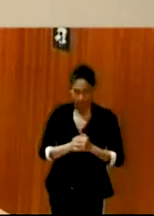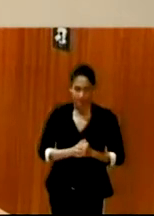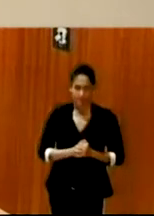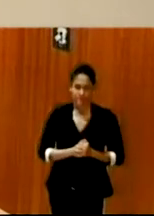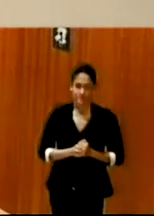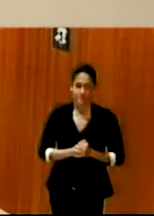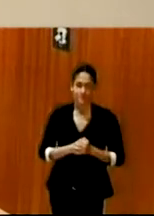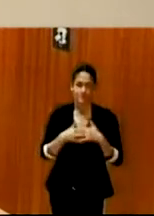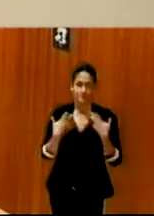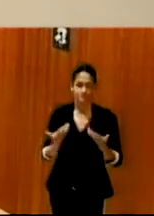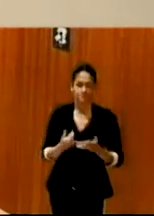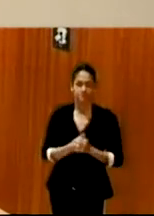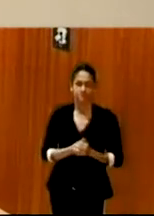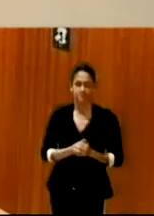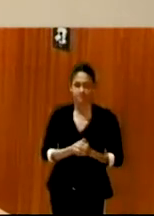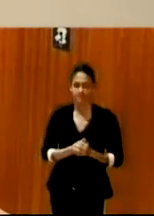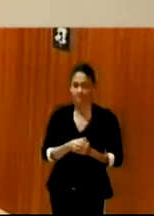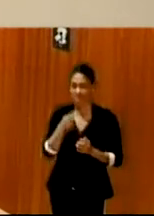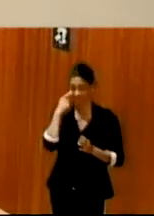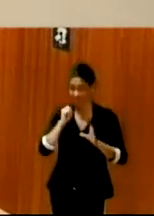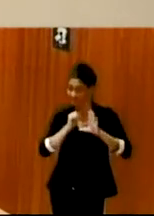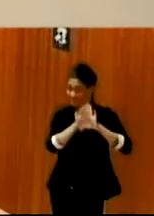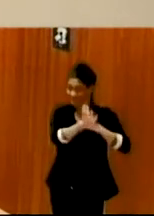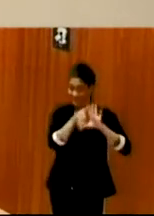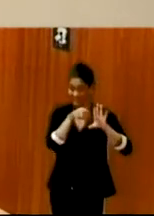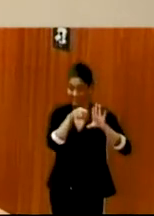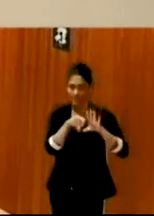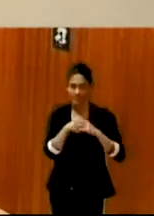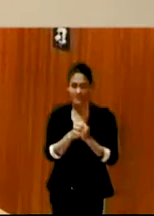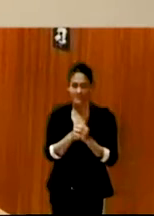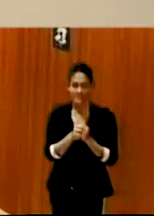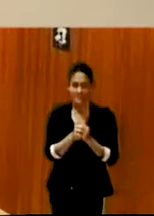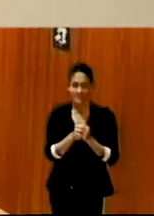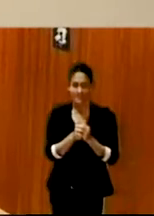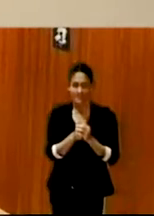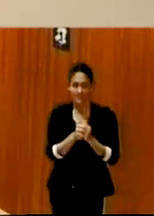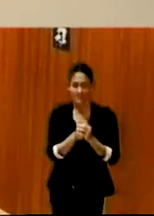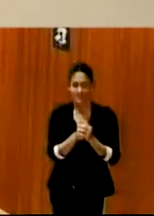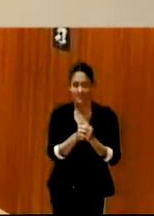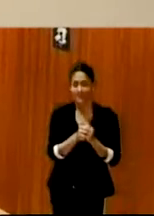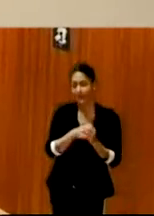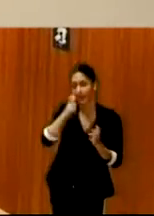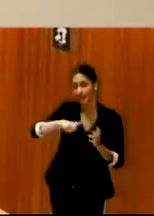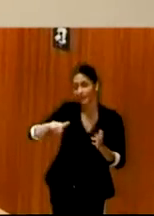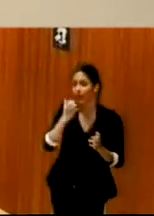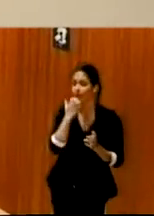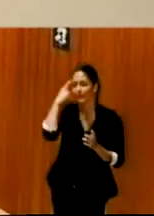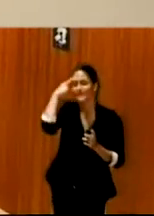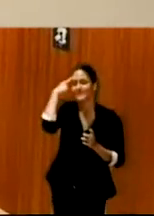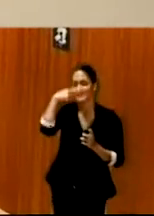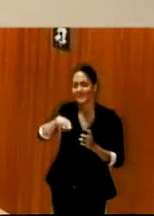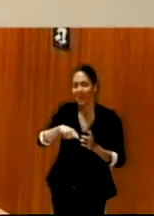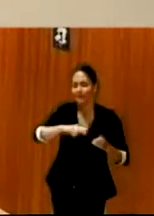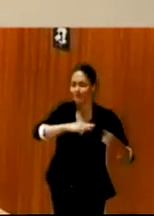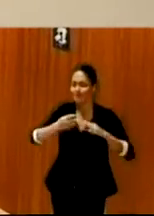Aquí os pongo porque me suelen preguntar siempre cuando las personas conocen la interpretación de lengua de signos o la